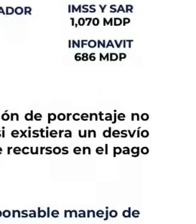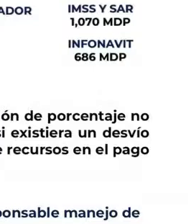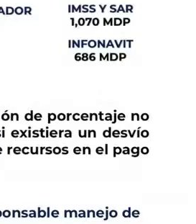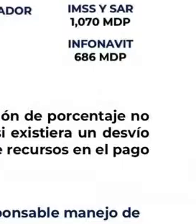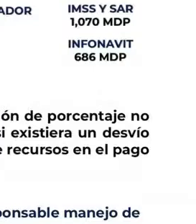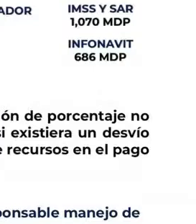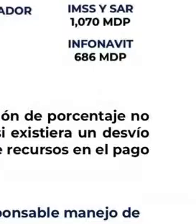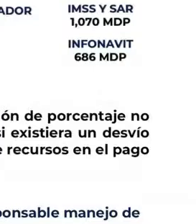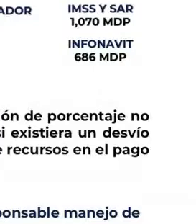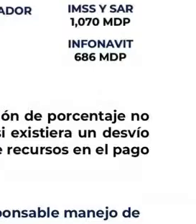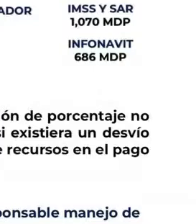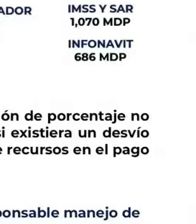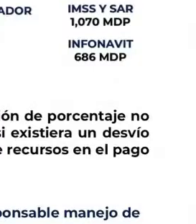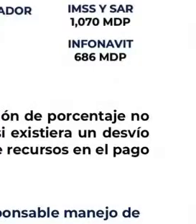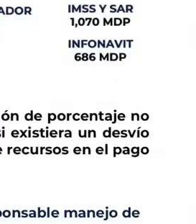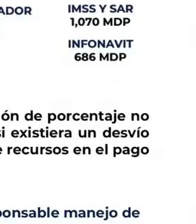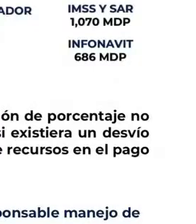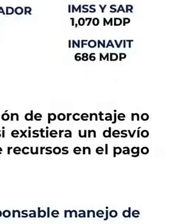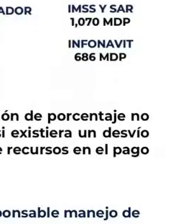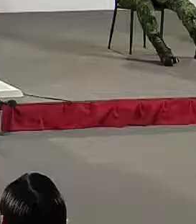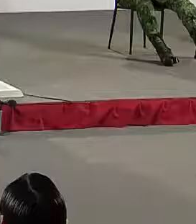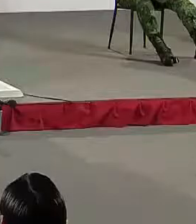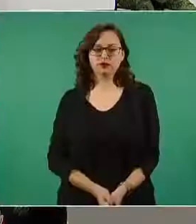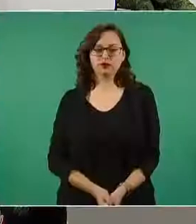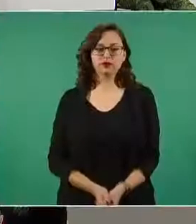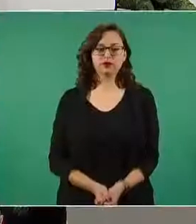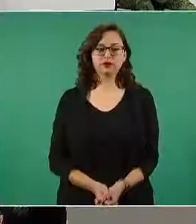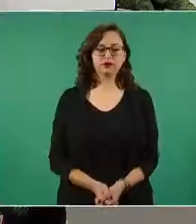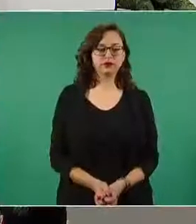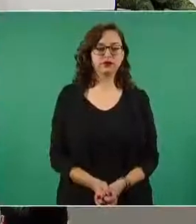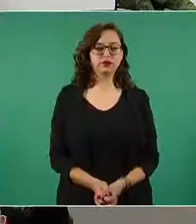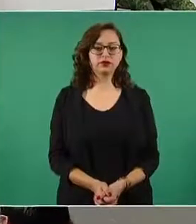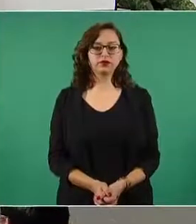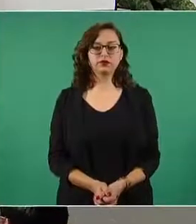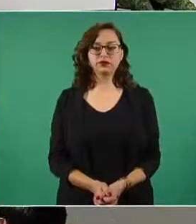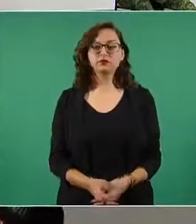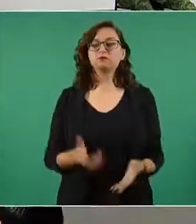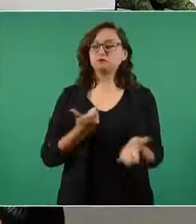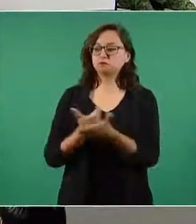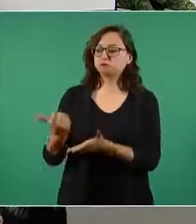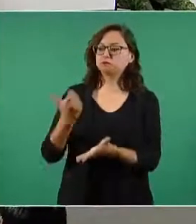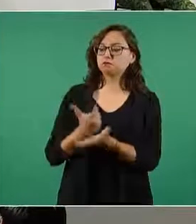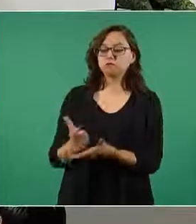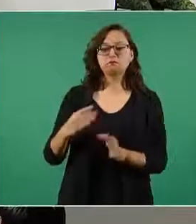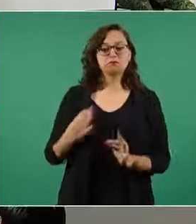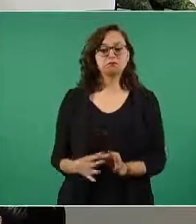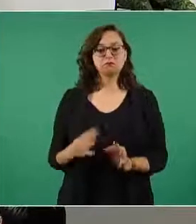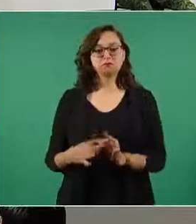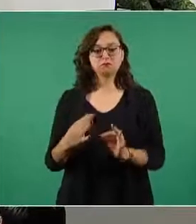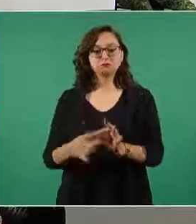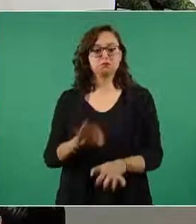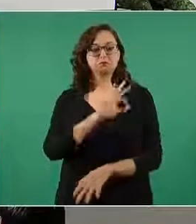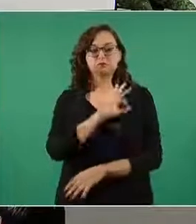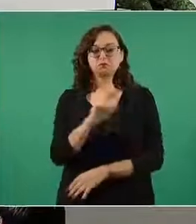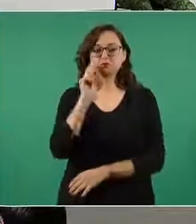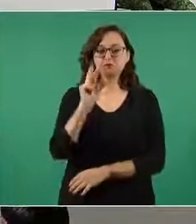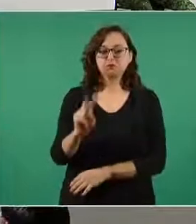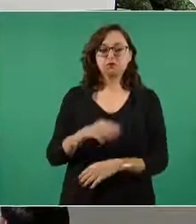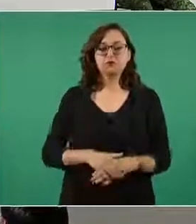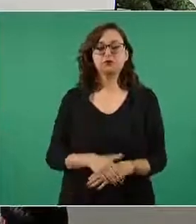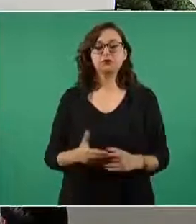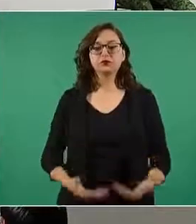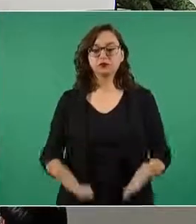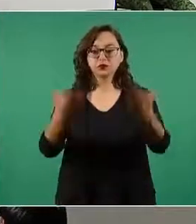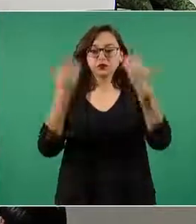avance físico real apuntar a la evidencia de que se está pagando correctamente lo que corresponde ahora